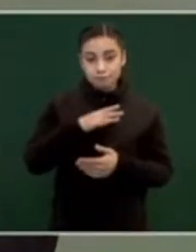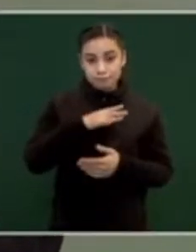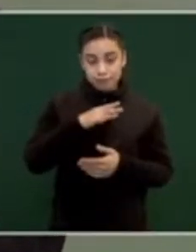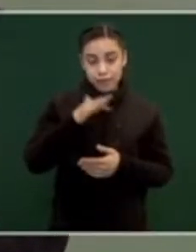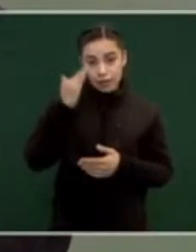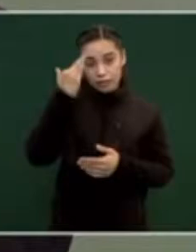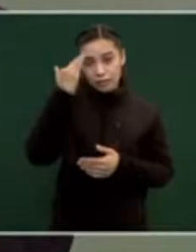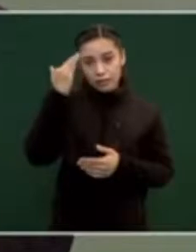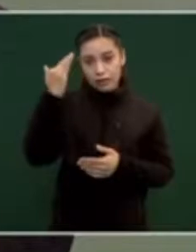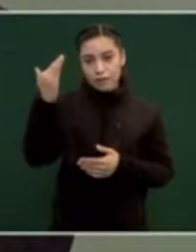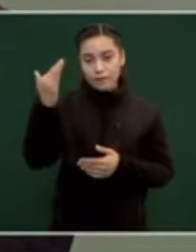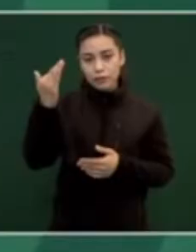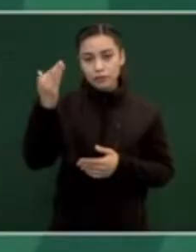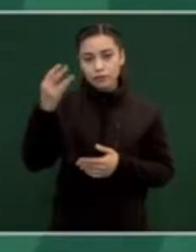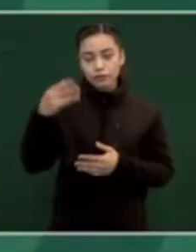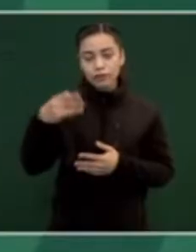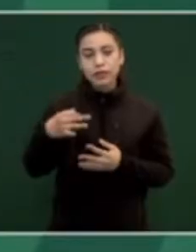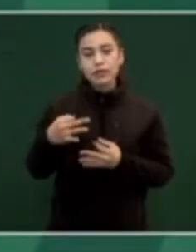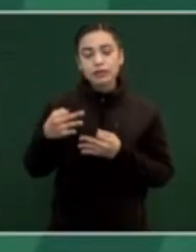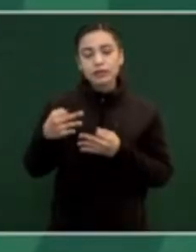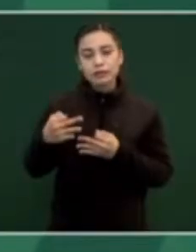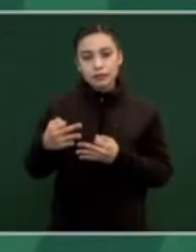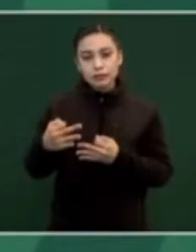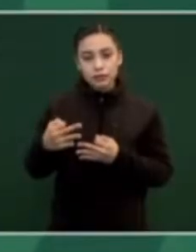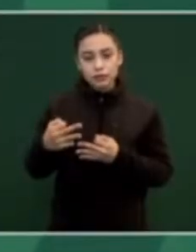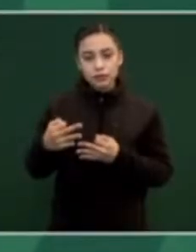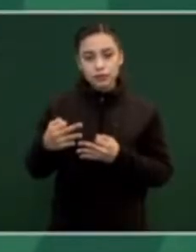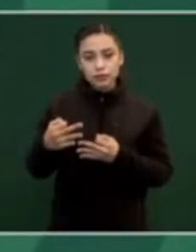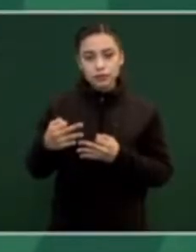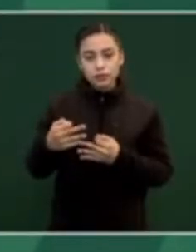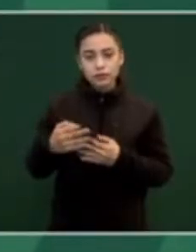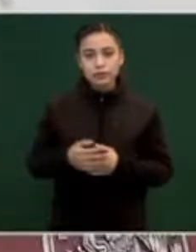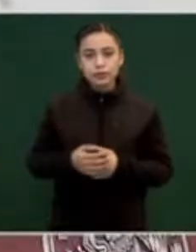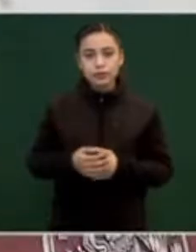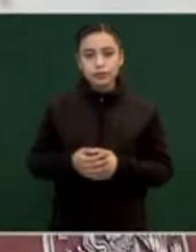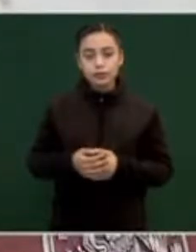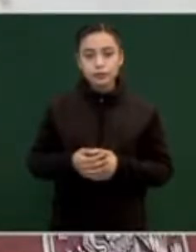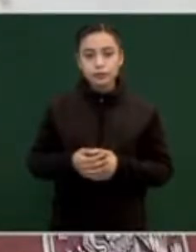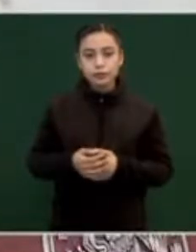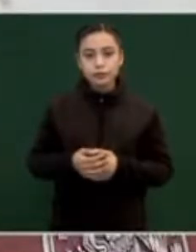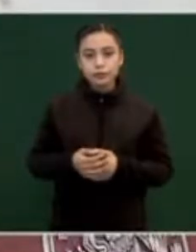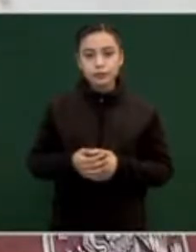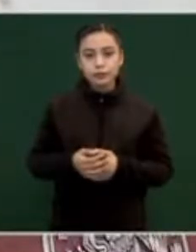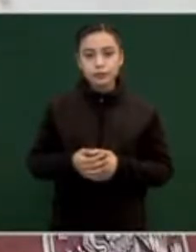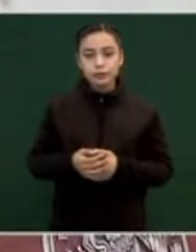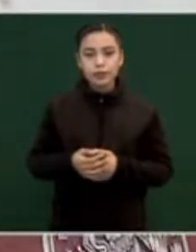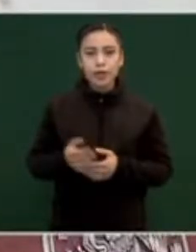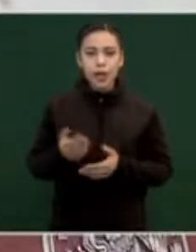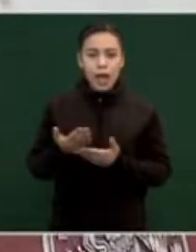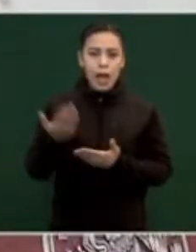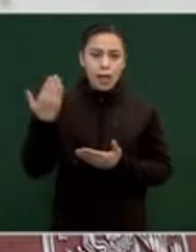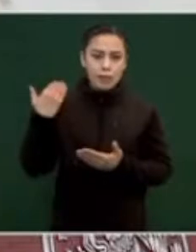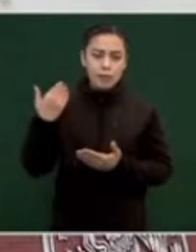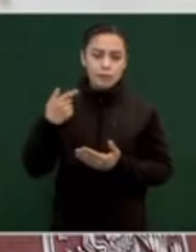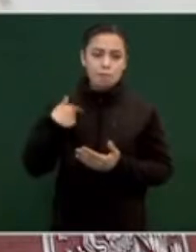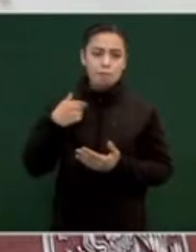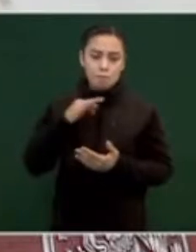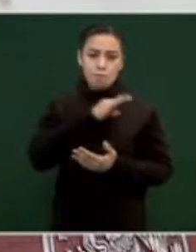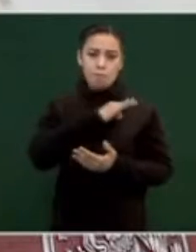muy buenos, porque antes se podía engañar, se podía simular